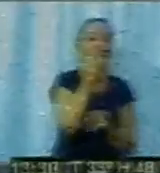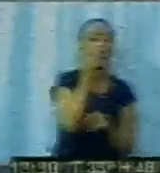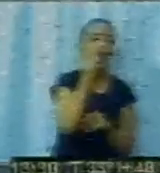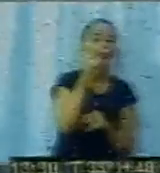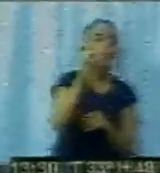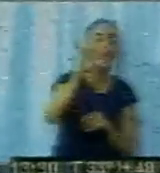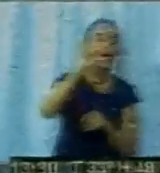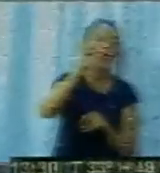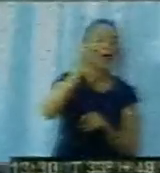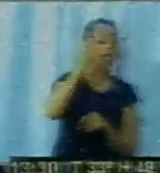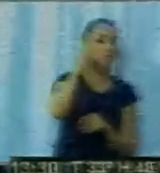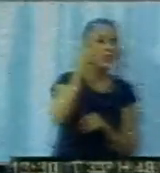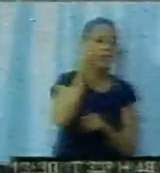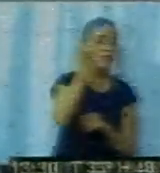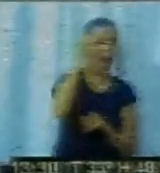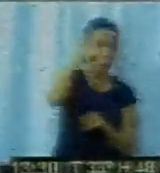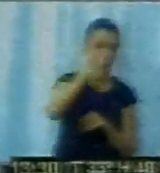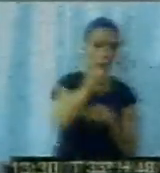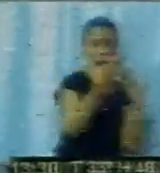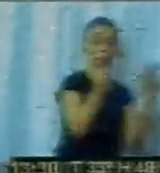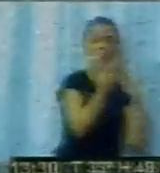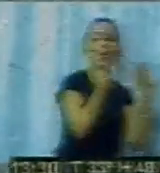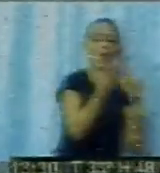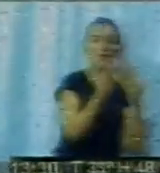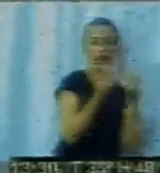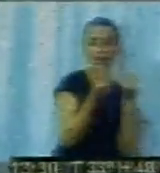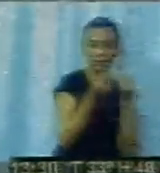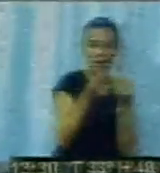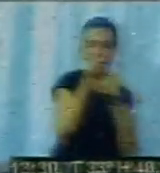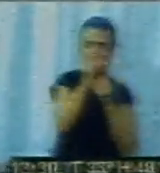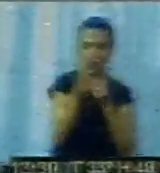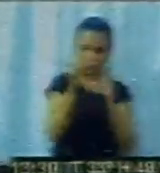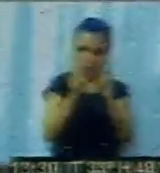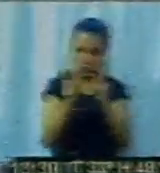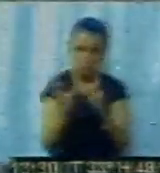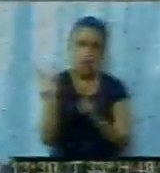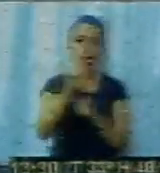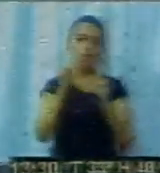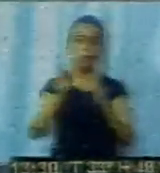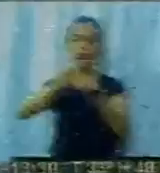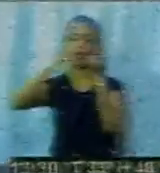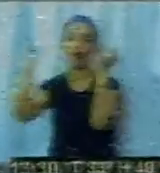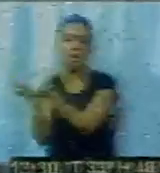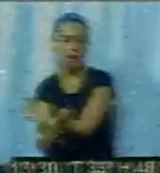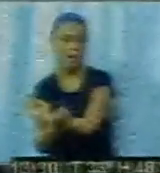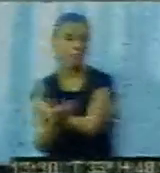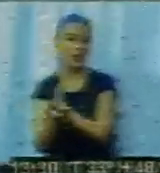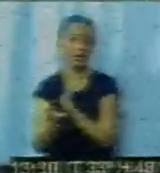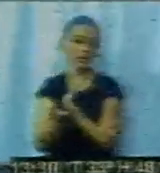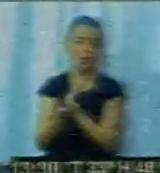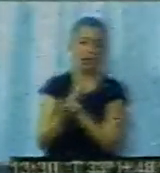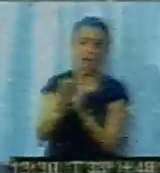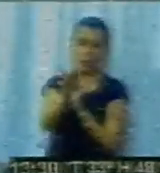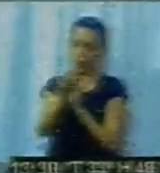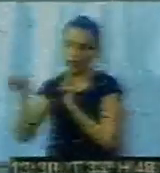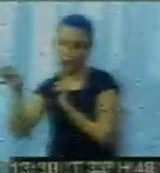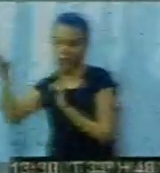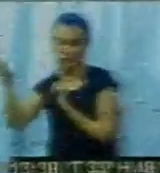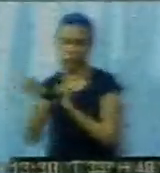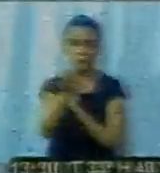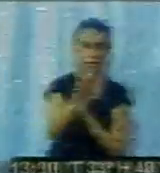ya nos vamos a juntar con él. Y bueno, la idea es tratar de sumar la gente que esté